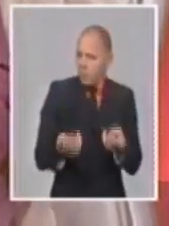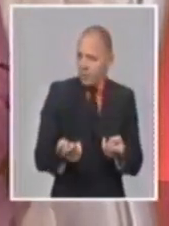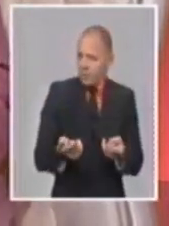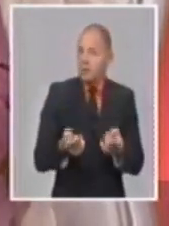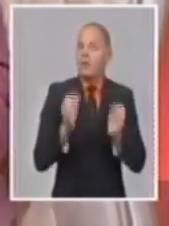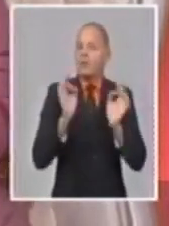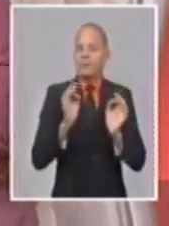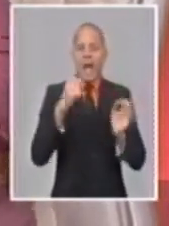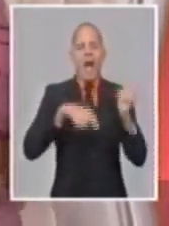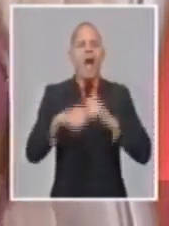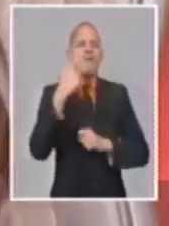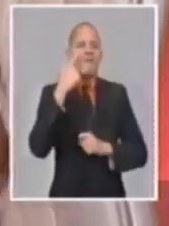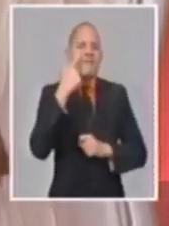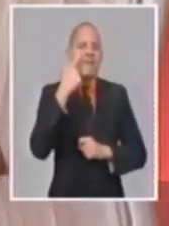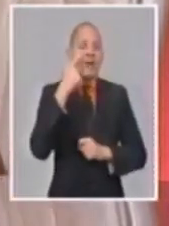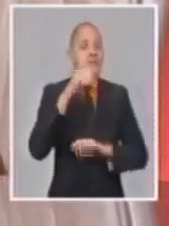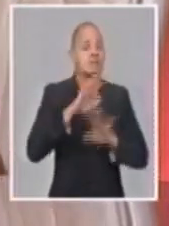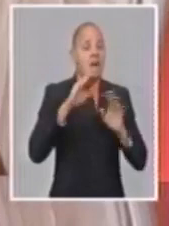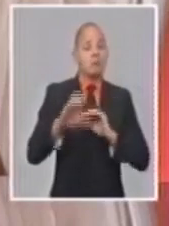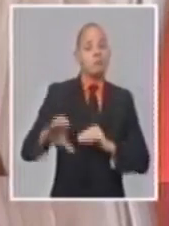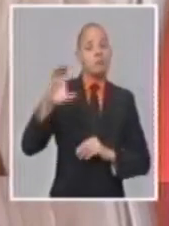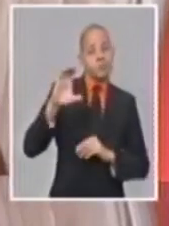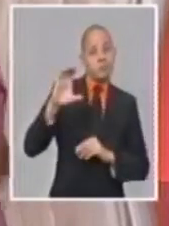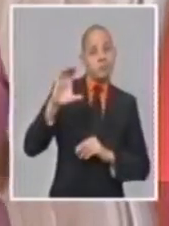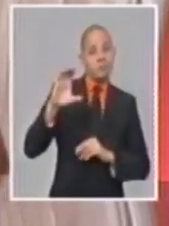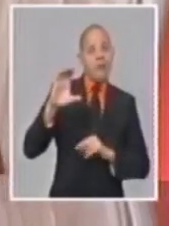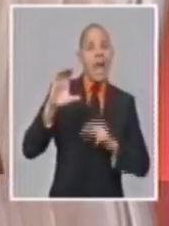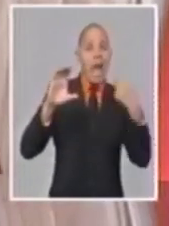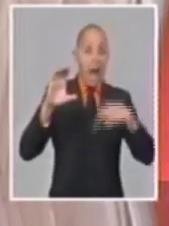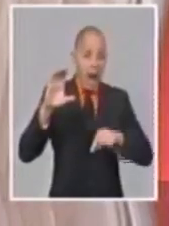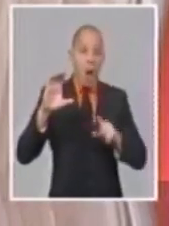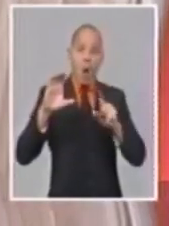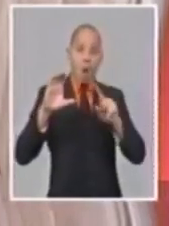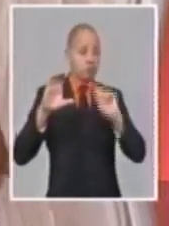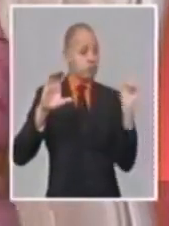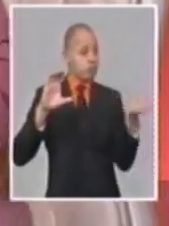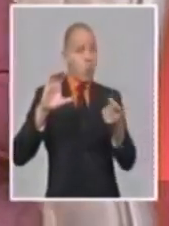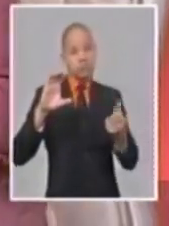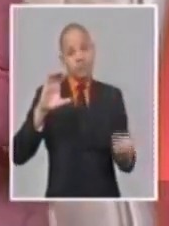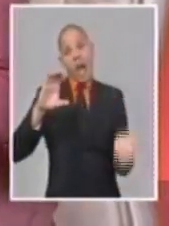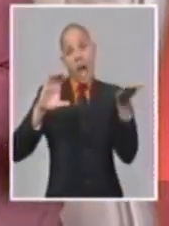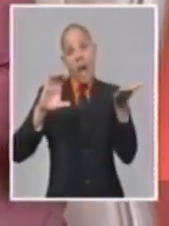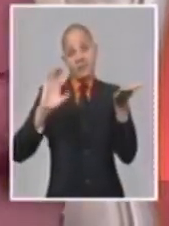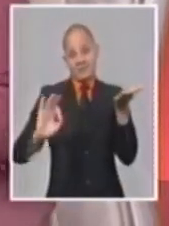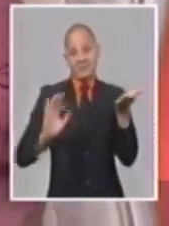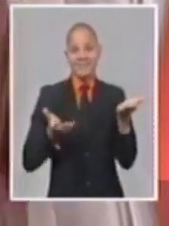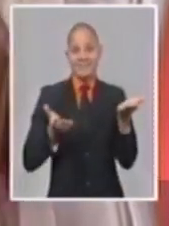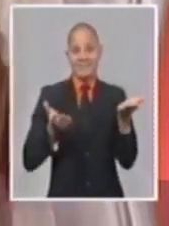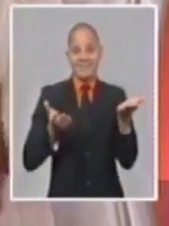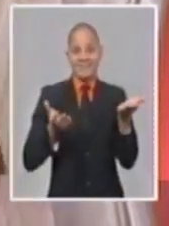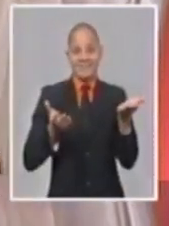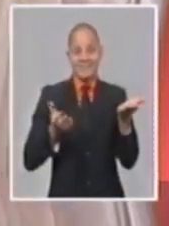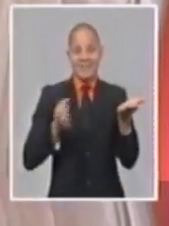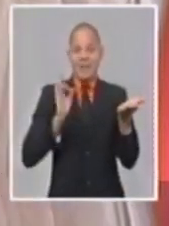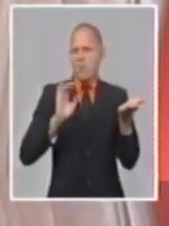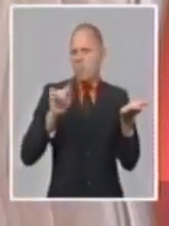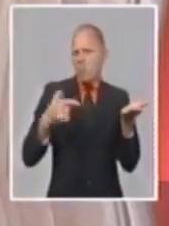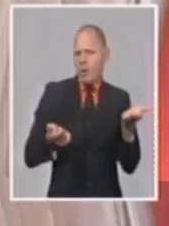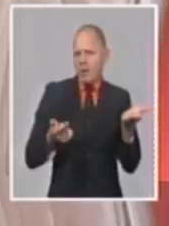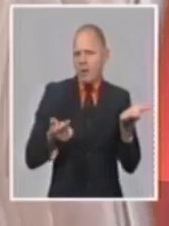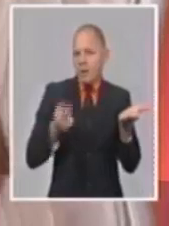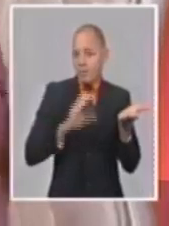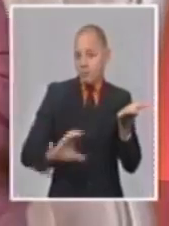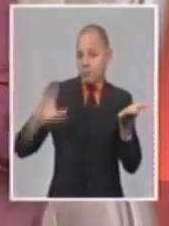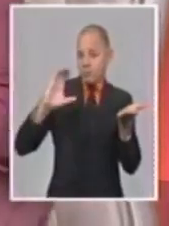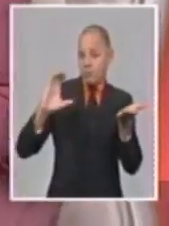de salarios, también se incrementan los costos, deben incrementarse, ¿por qué? Porque hay que pagar los salarios de